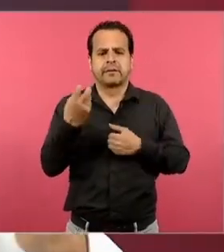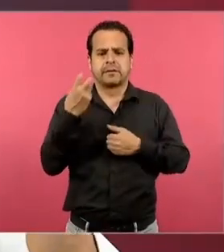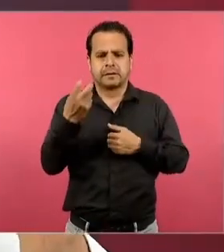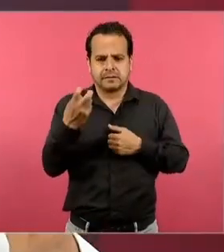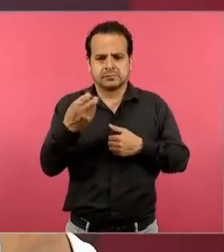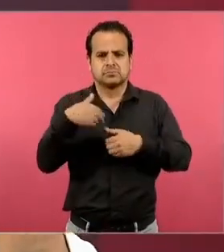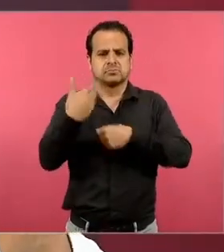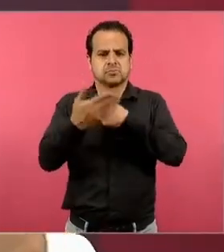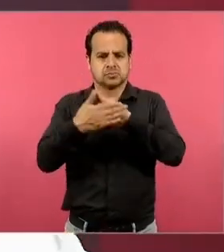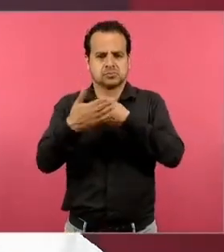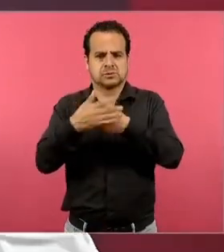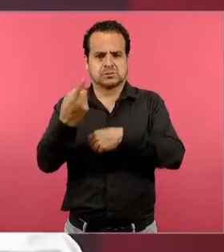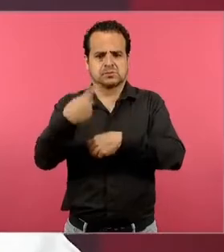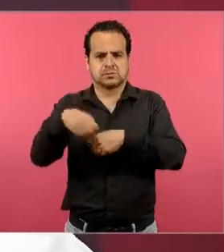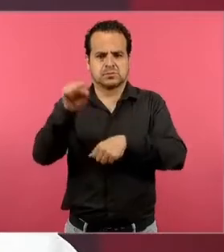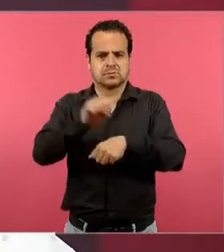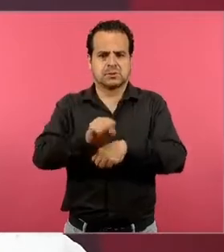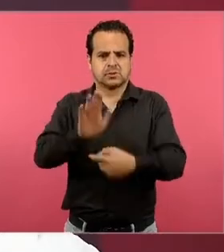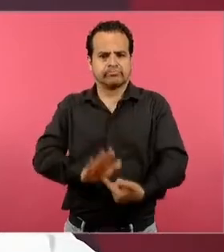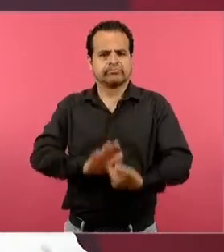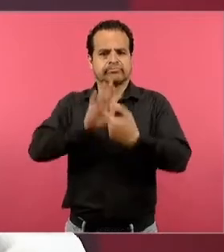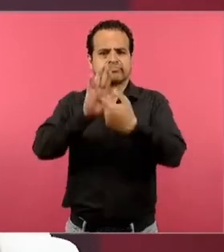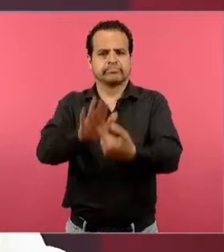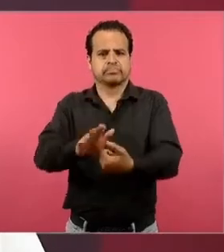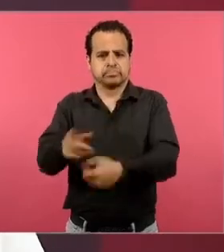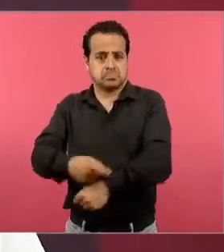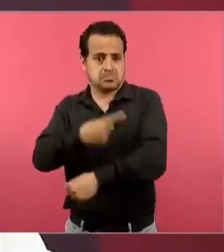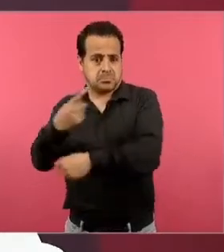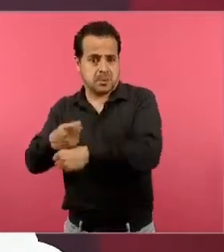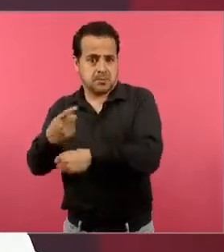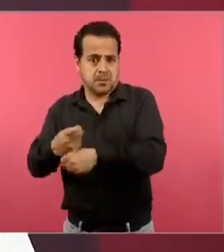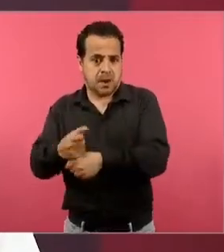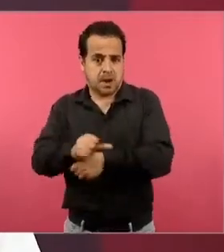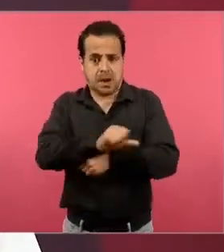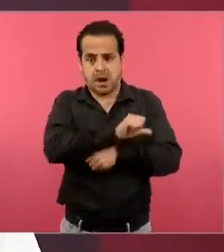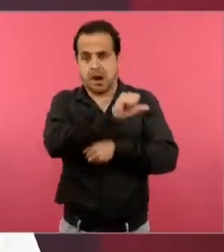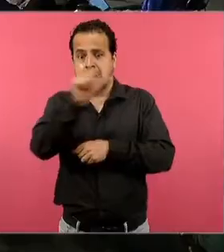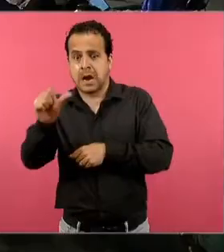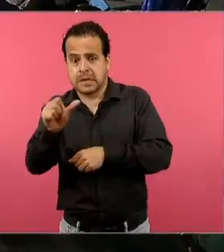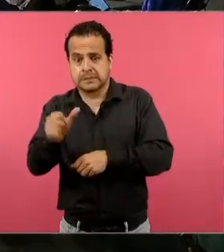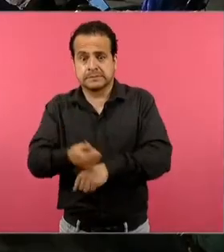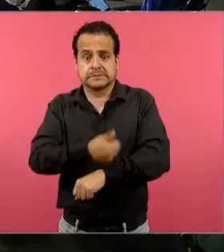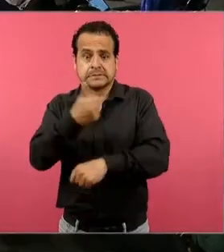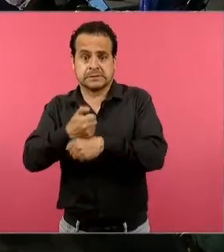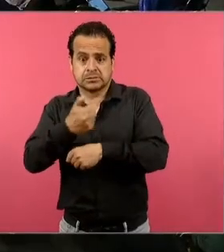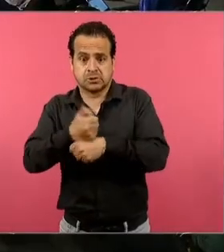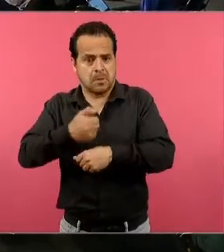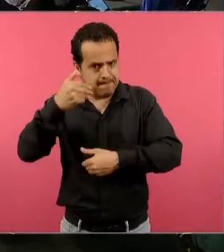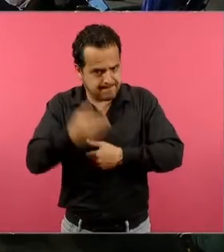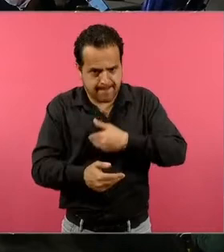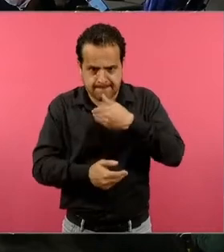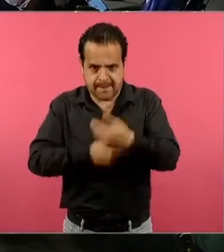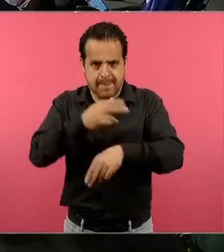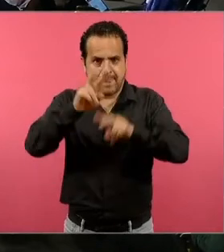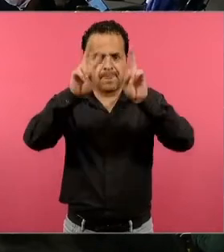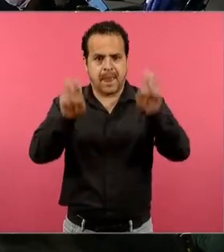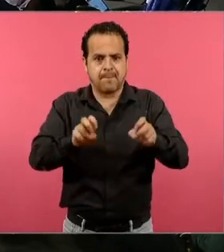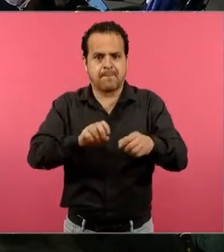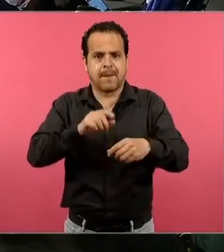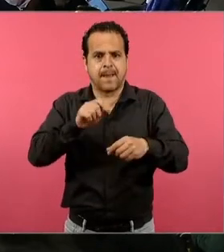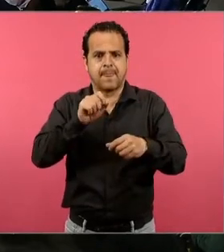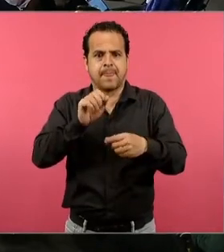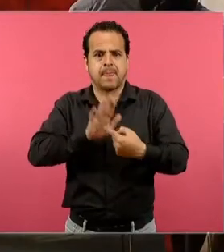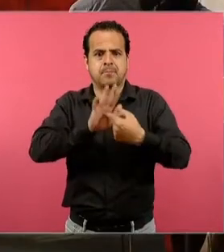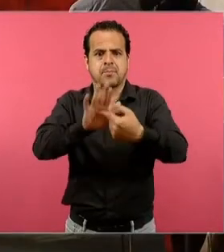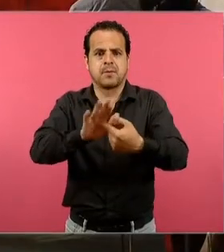año hasta sexto, porque va avanzando y la importancia en el tema de la educación sexual tiene que ver con que